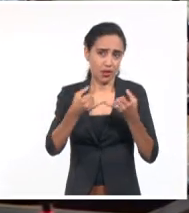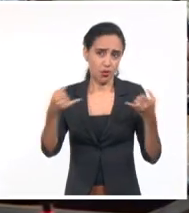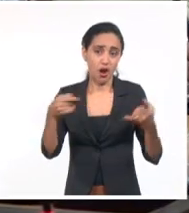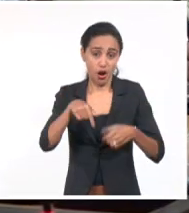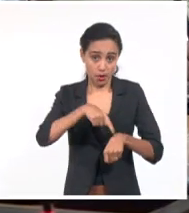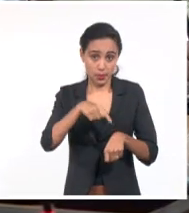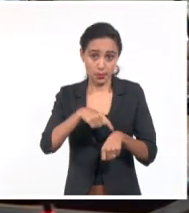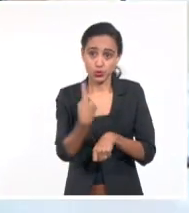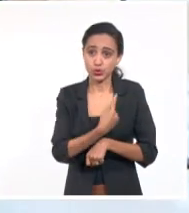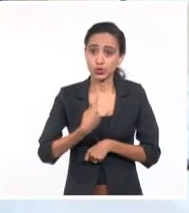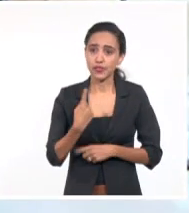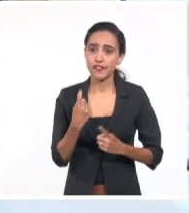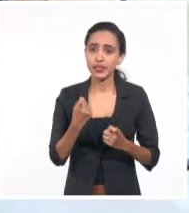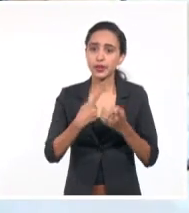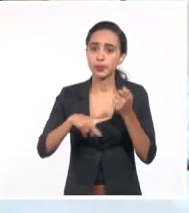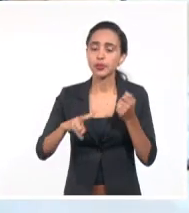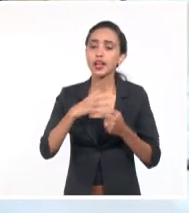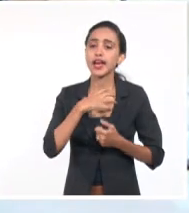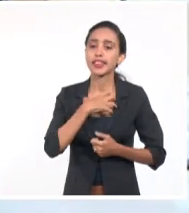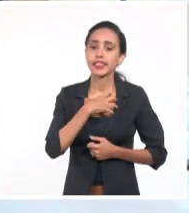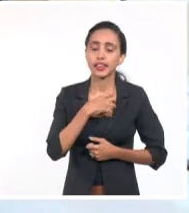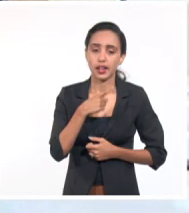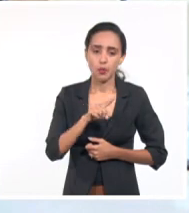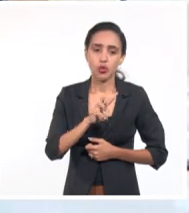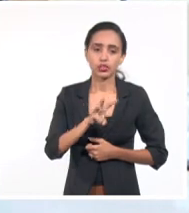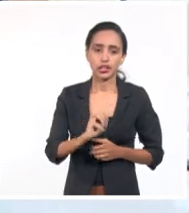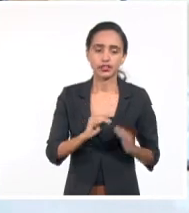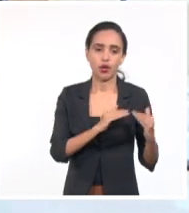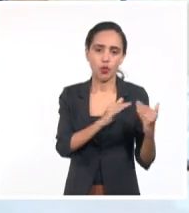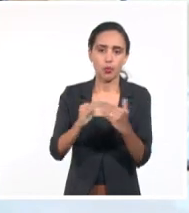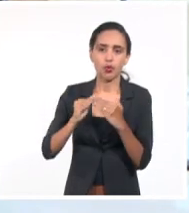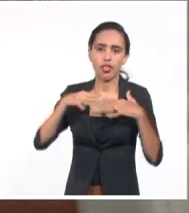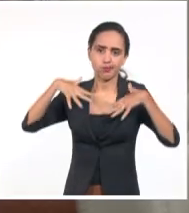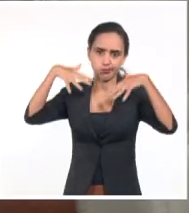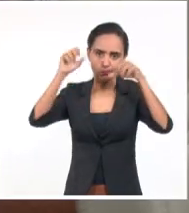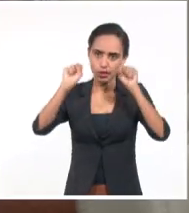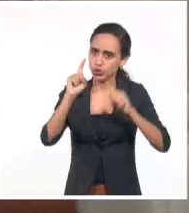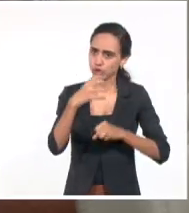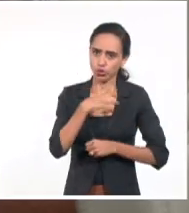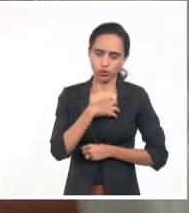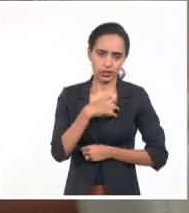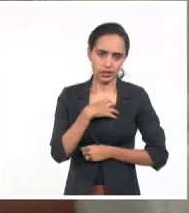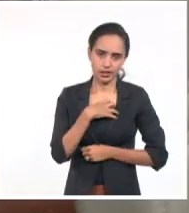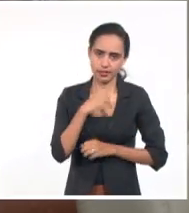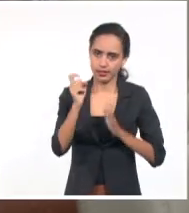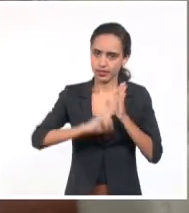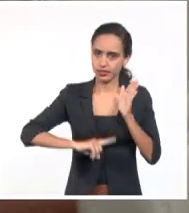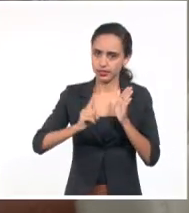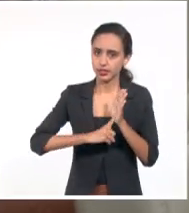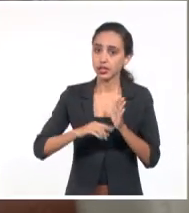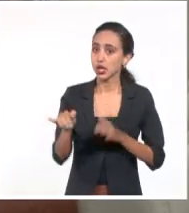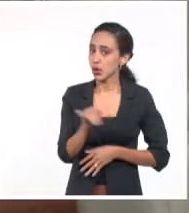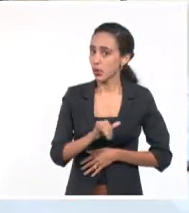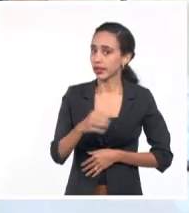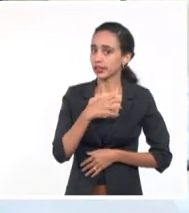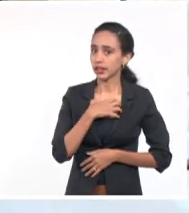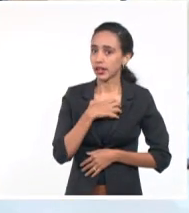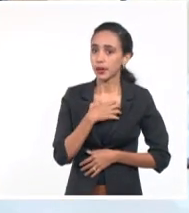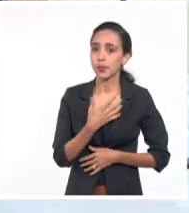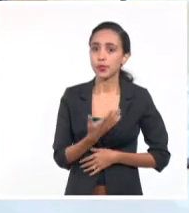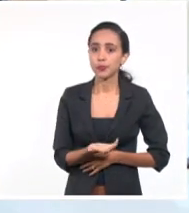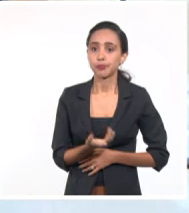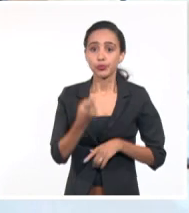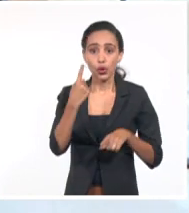a nosotros nos quedan en la provincia 30 comunidades que no tienen electricidad y tenemos también en